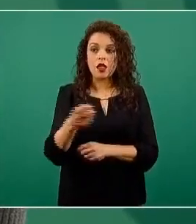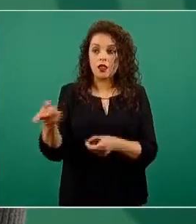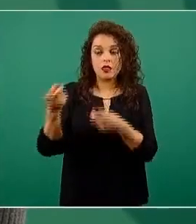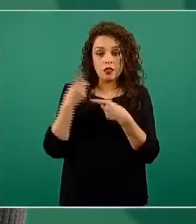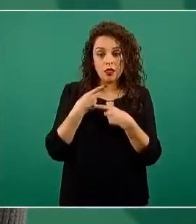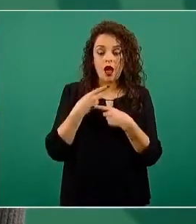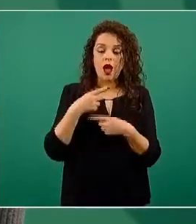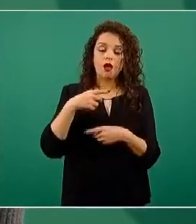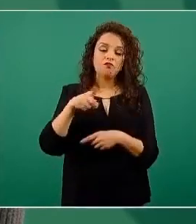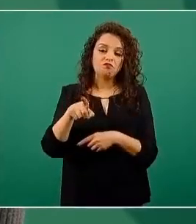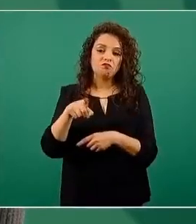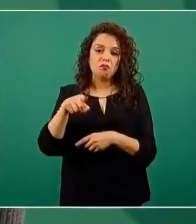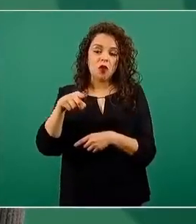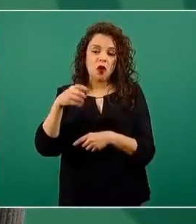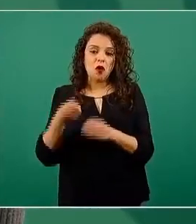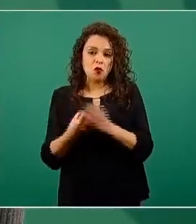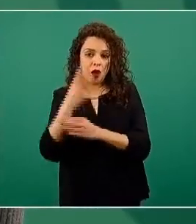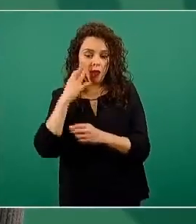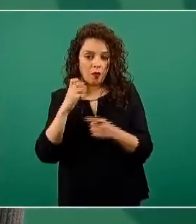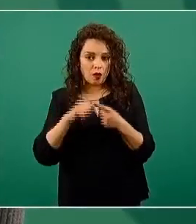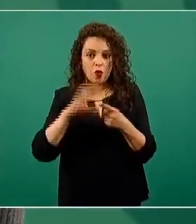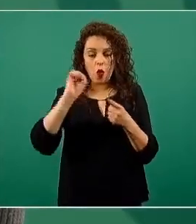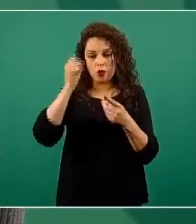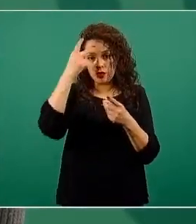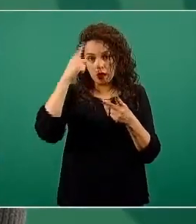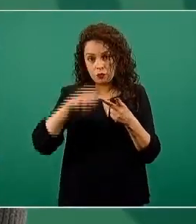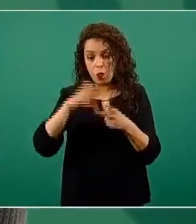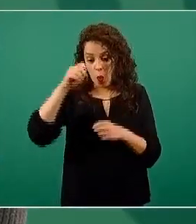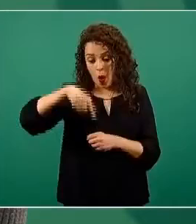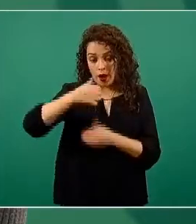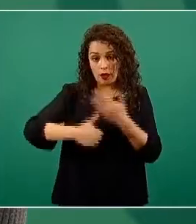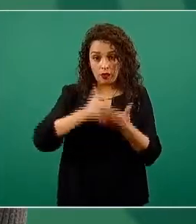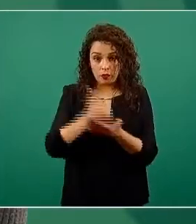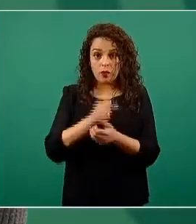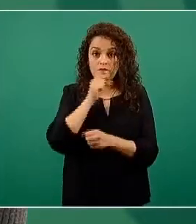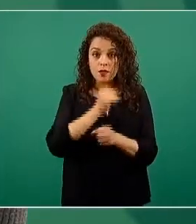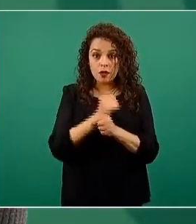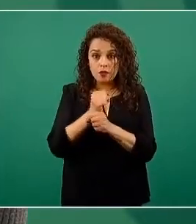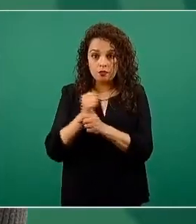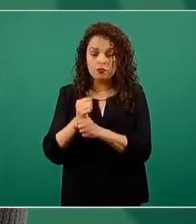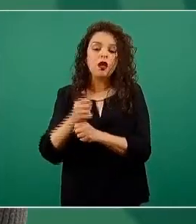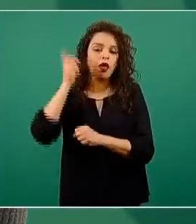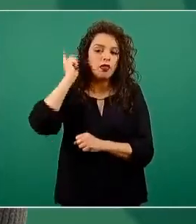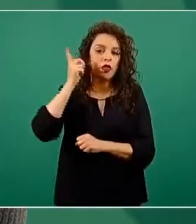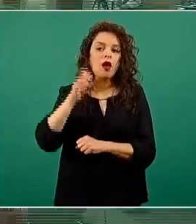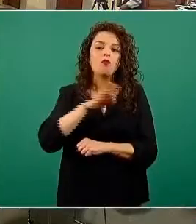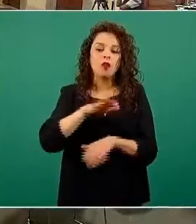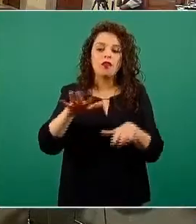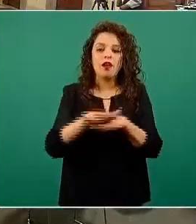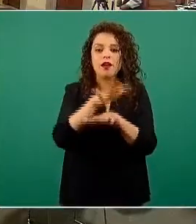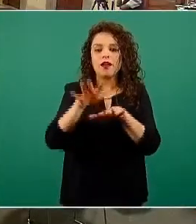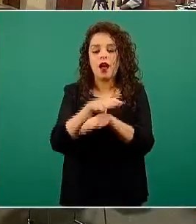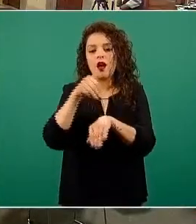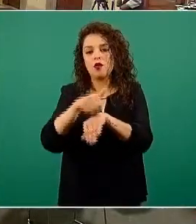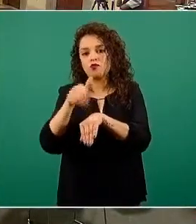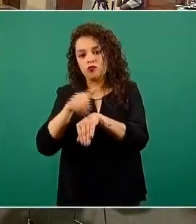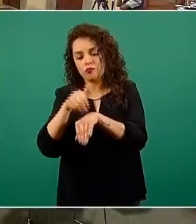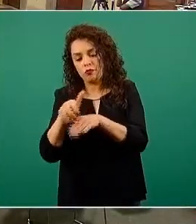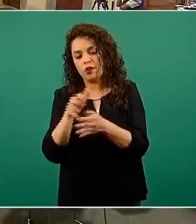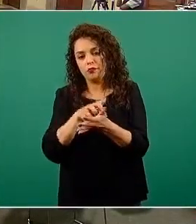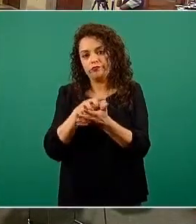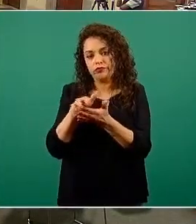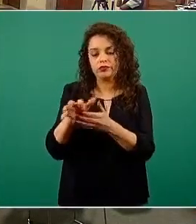Potosí o la misma investigación aquí en la capital, pues este número puede ir variando día con día. Y otra pregunta,